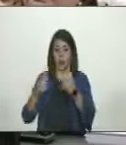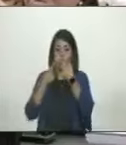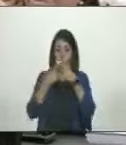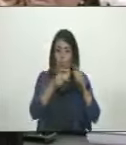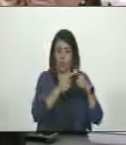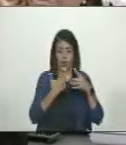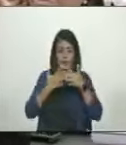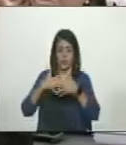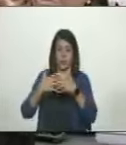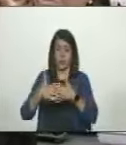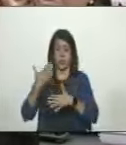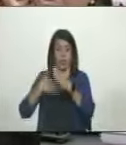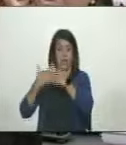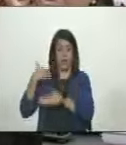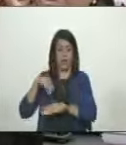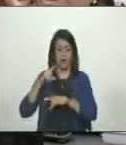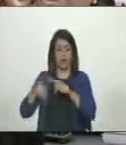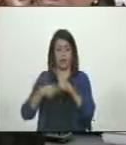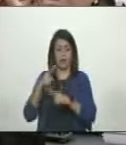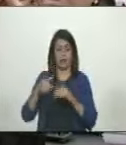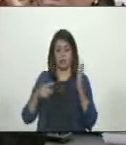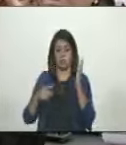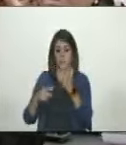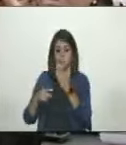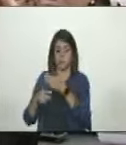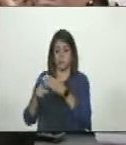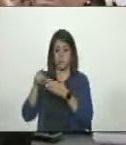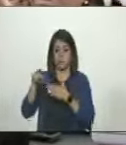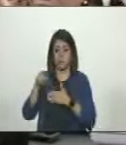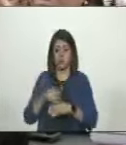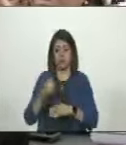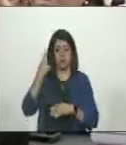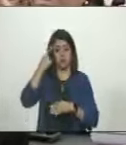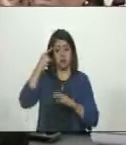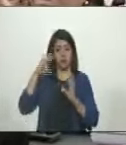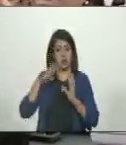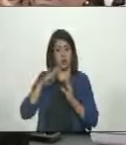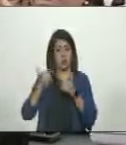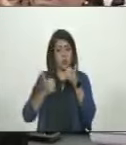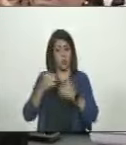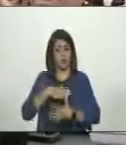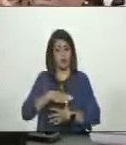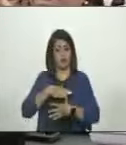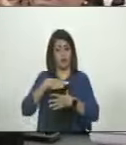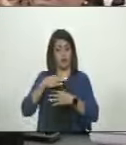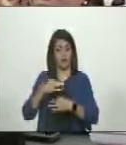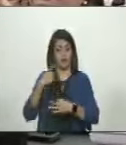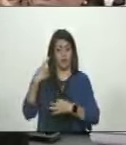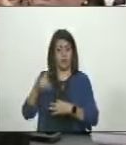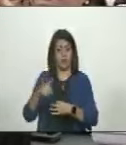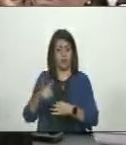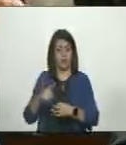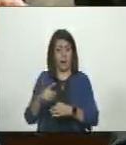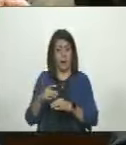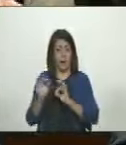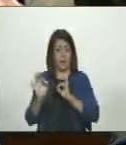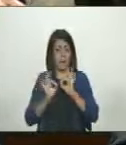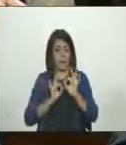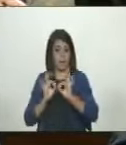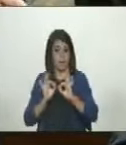petrolera antes de que se impusieran esas criminales sanciones. No sé cuál es el interés que hay en maquillar